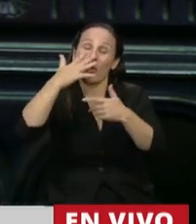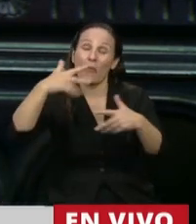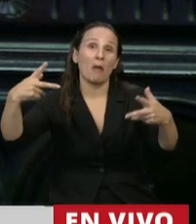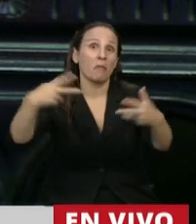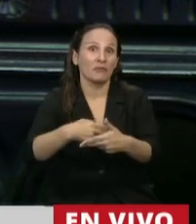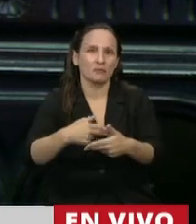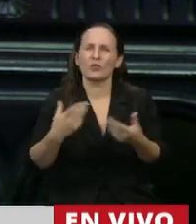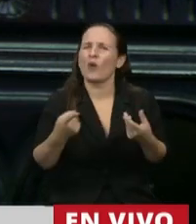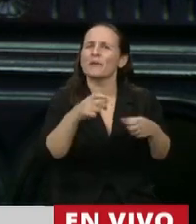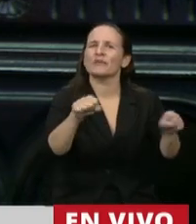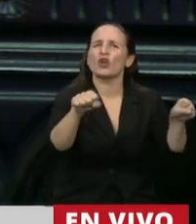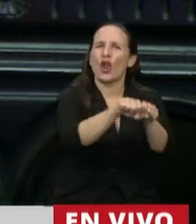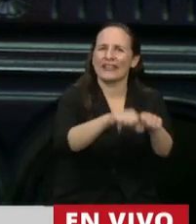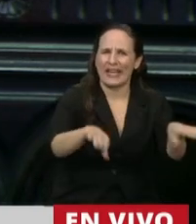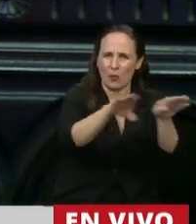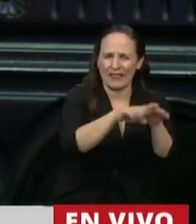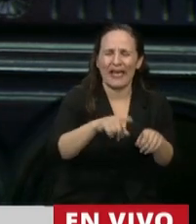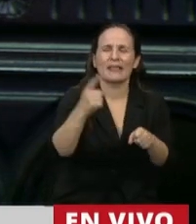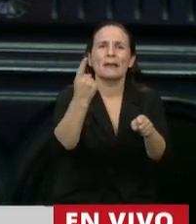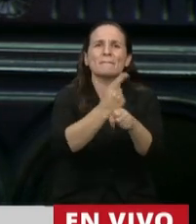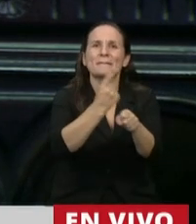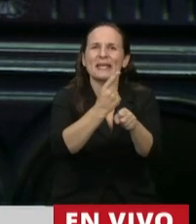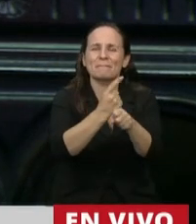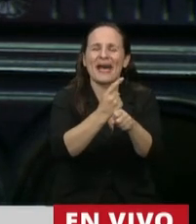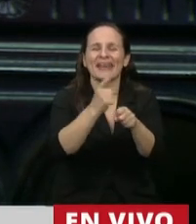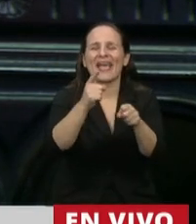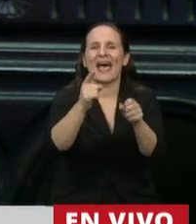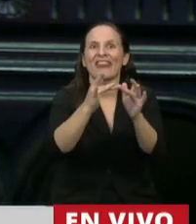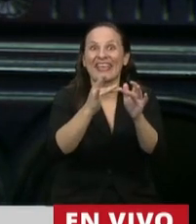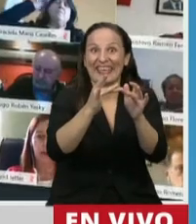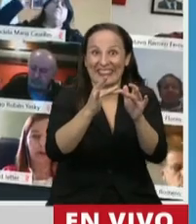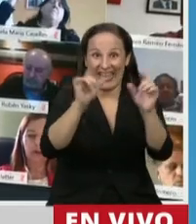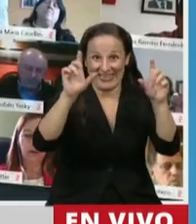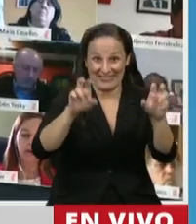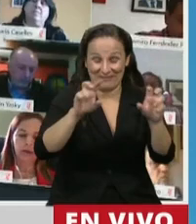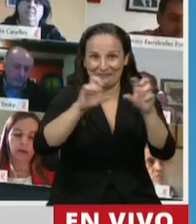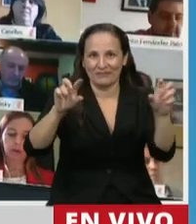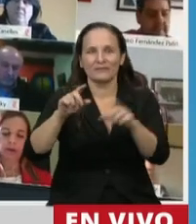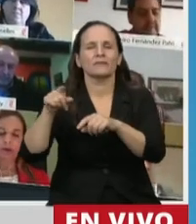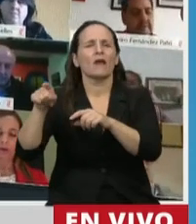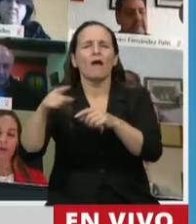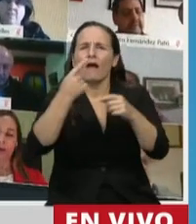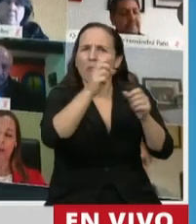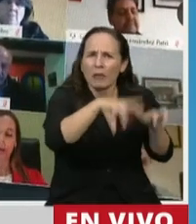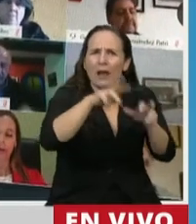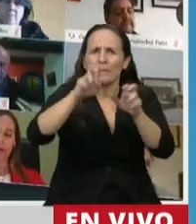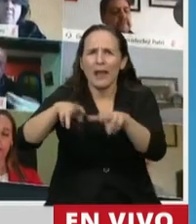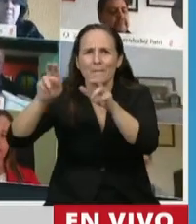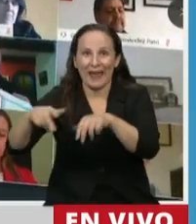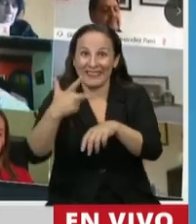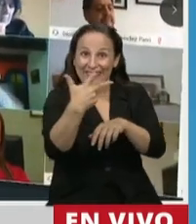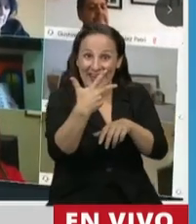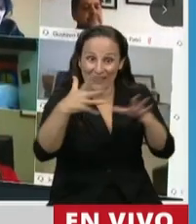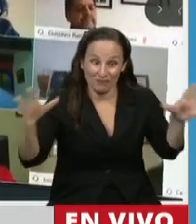eran Conecteiro de Igualdad, Primaria Digital y Aulas Modelo, los unificamos en este Plan Nacional Integral de